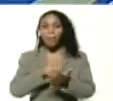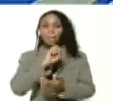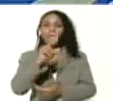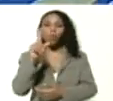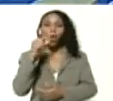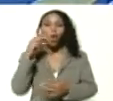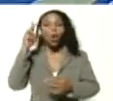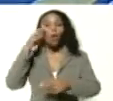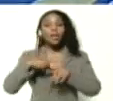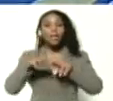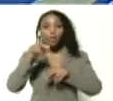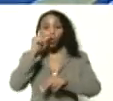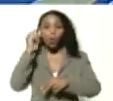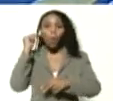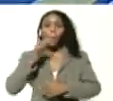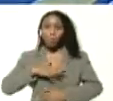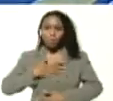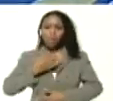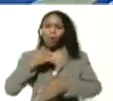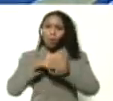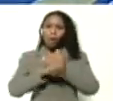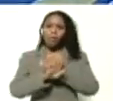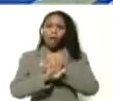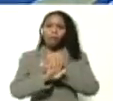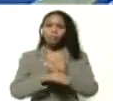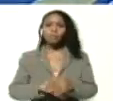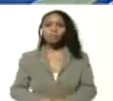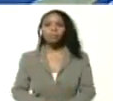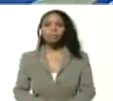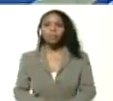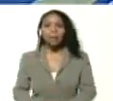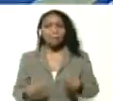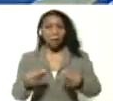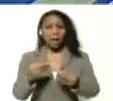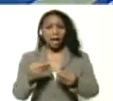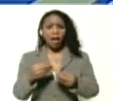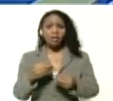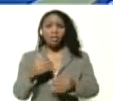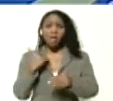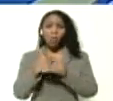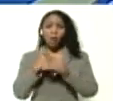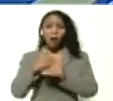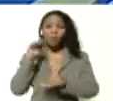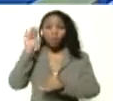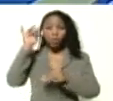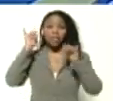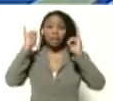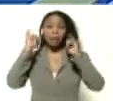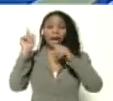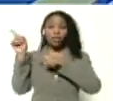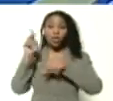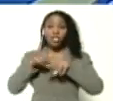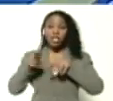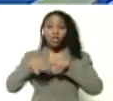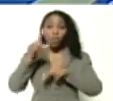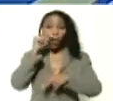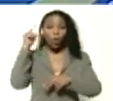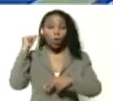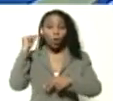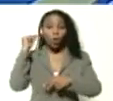y niñas puedan guardar ¿verdad? para cuando estemos celebrando estos niños y niñas